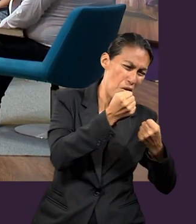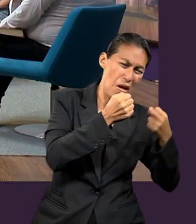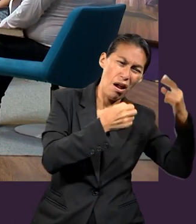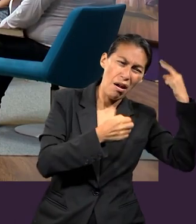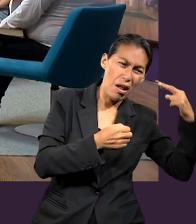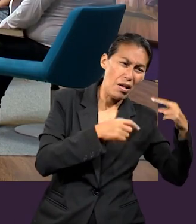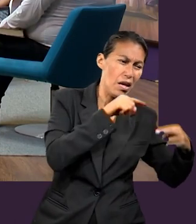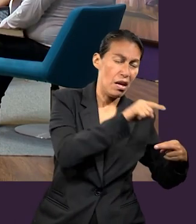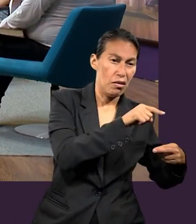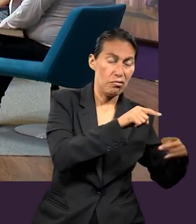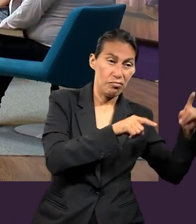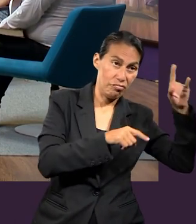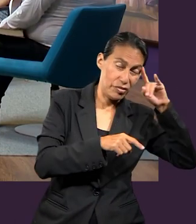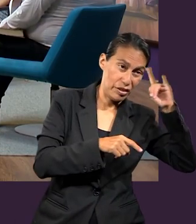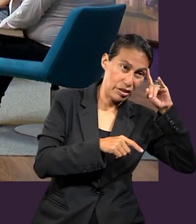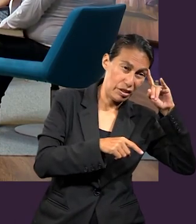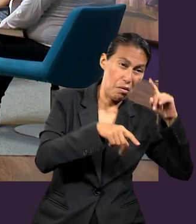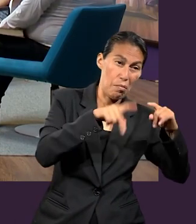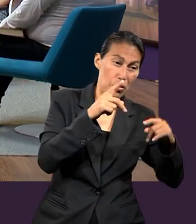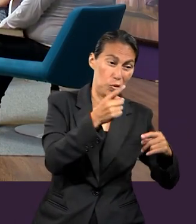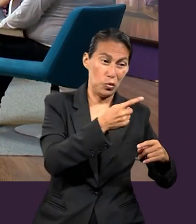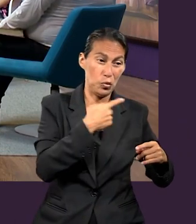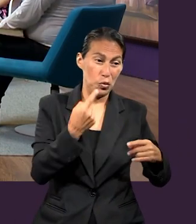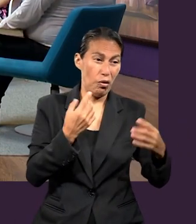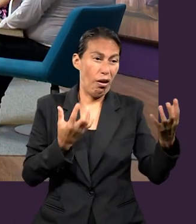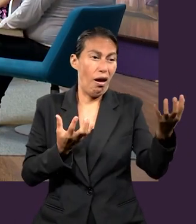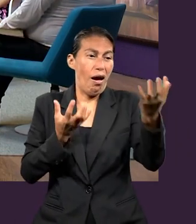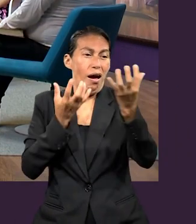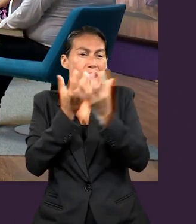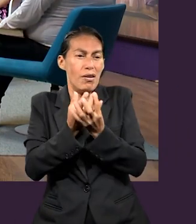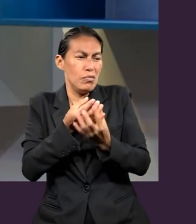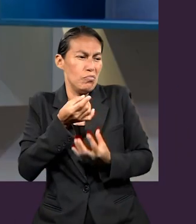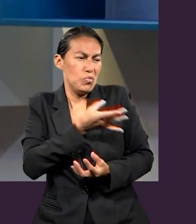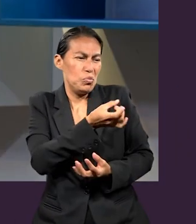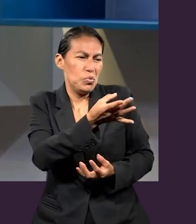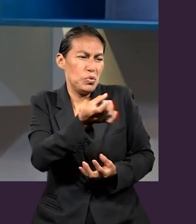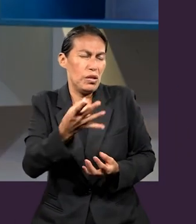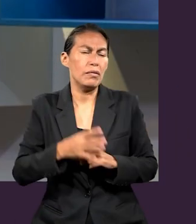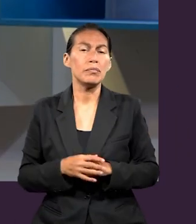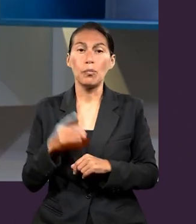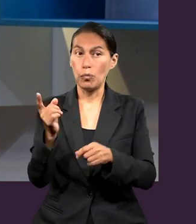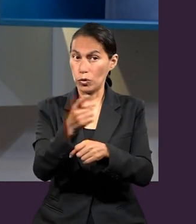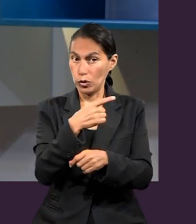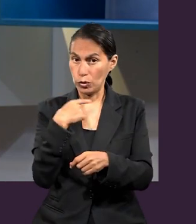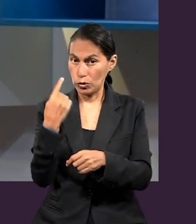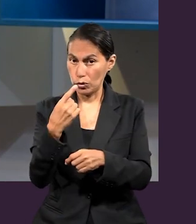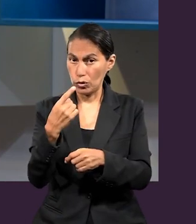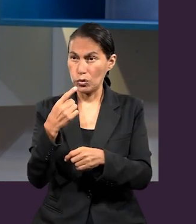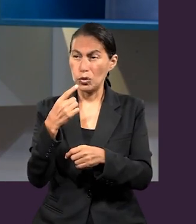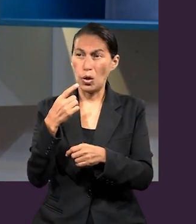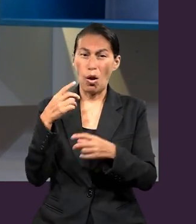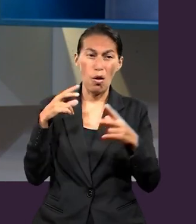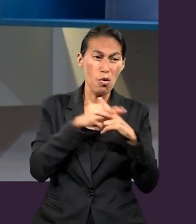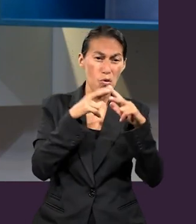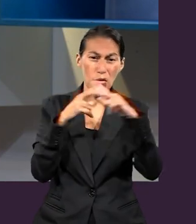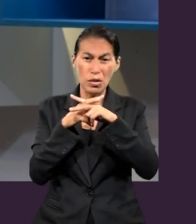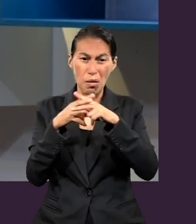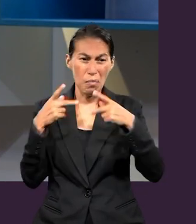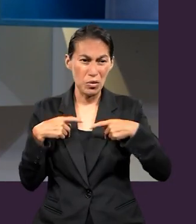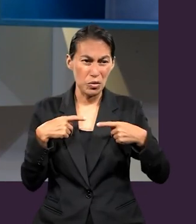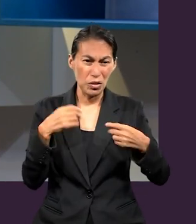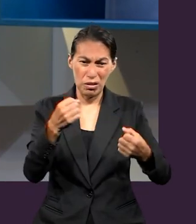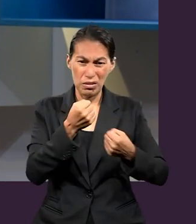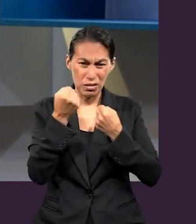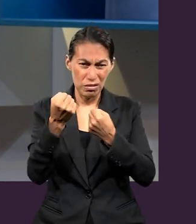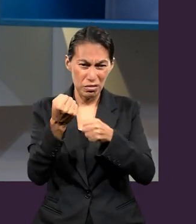celestiales. Entonces, probablemente el contexto de Efesios, de acuerdo al capítulo 6, que dice no tenemos lucha contra carne y sangre, sino contra principados y potestades,